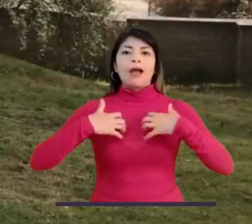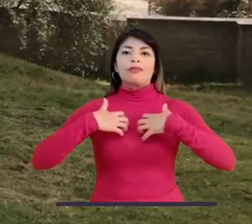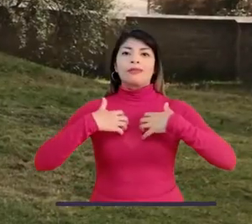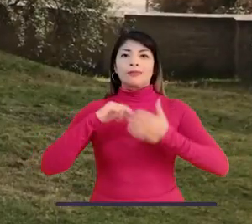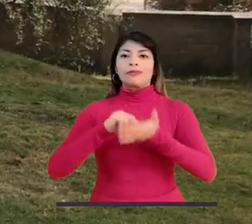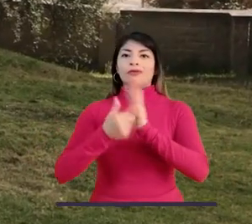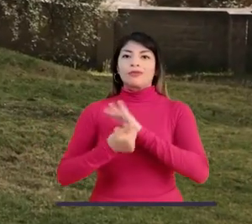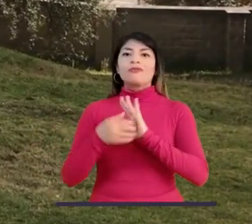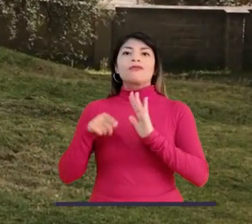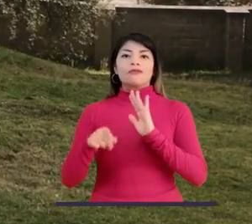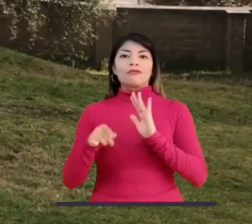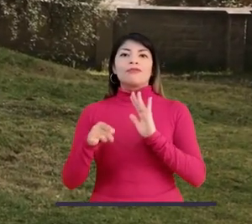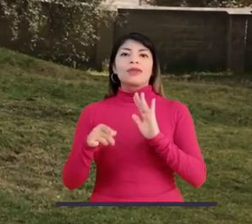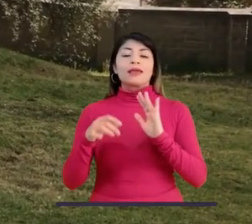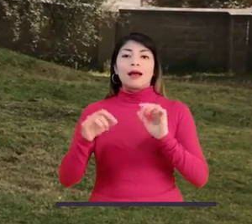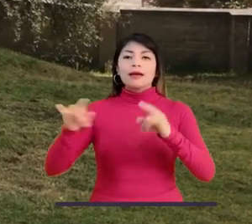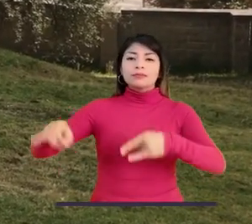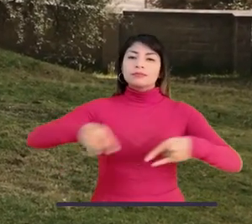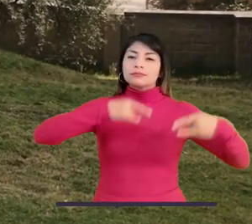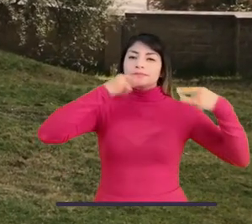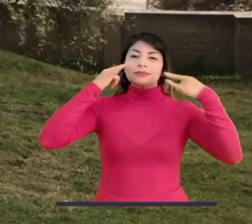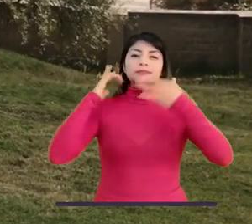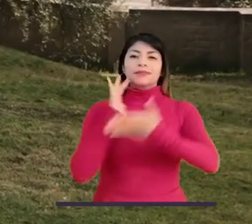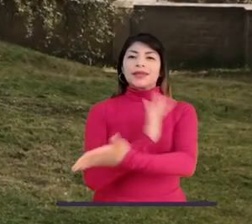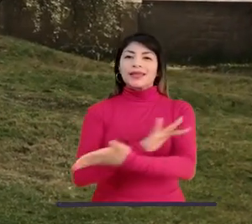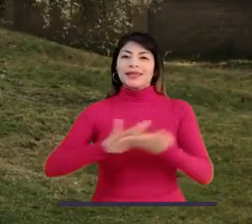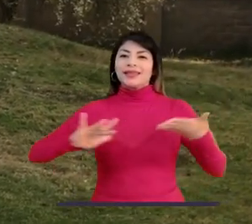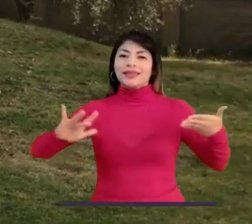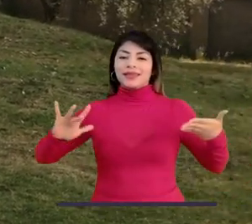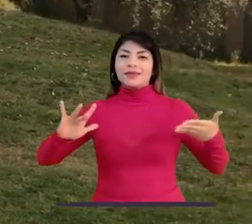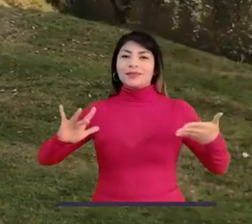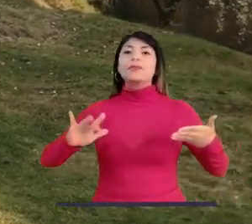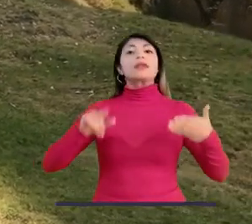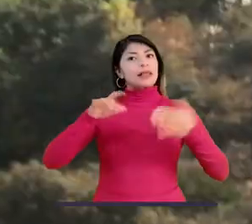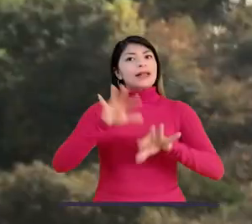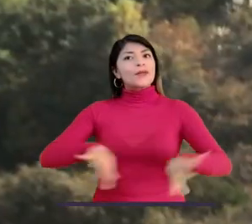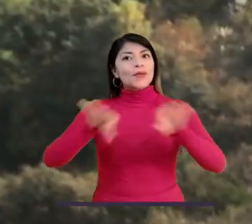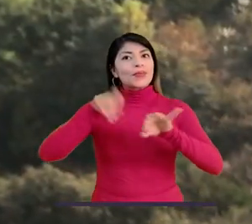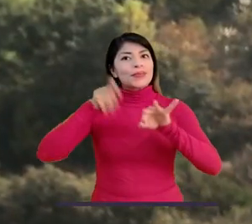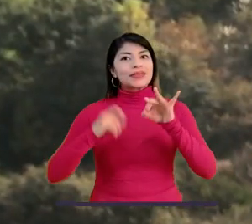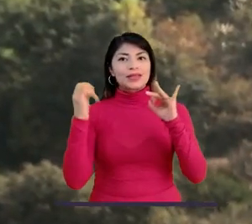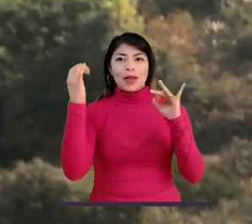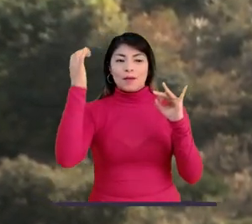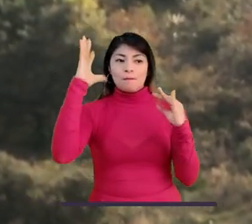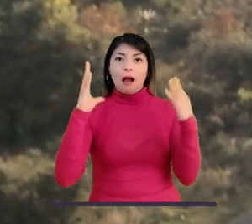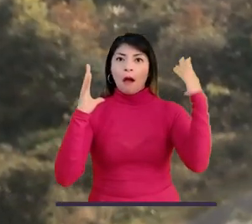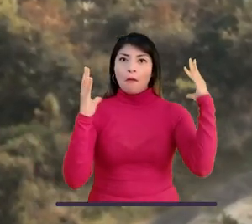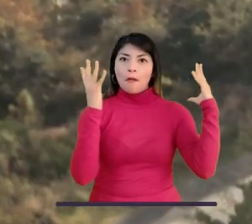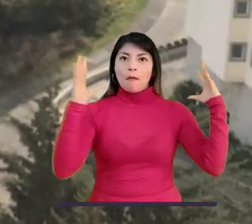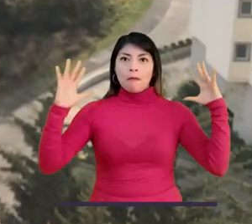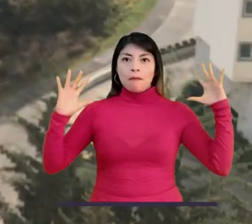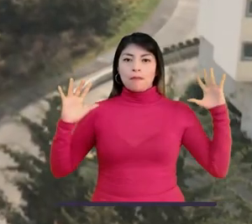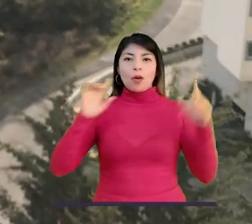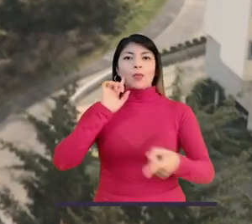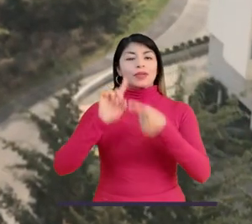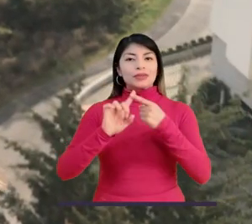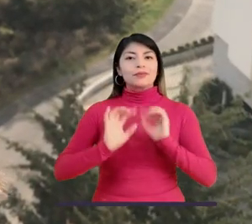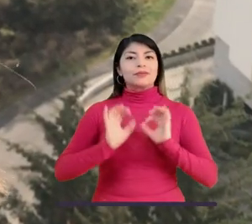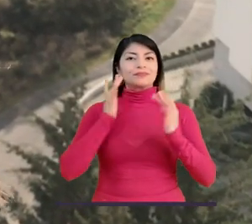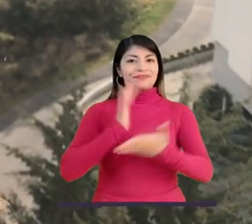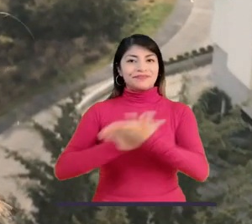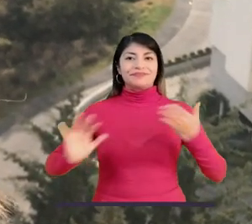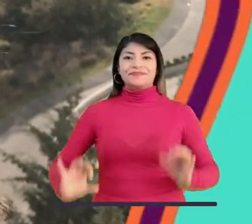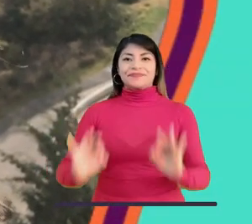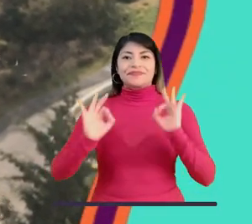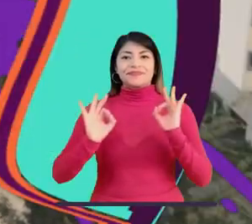animalitos y eso hace el aire más puro. Por eso tenemos que plantar más árboles para que nuestra ciudad